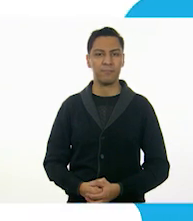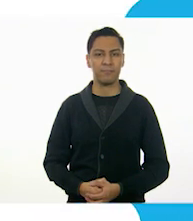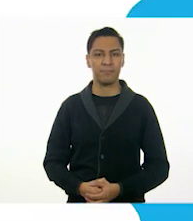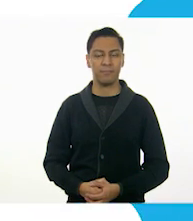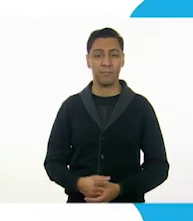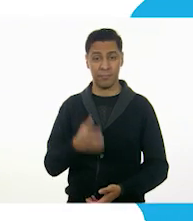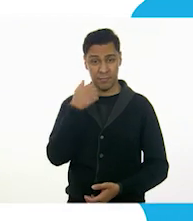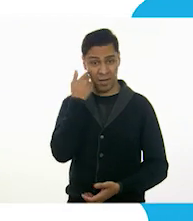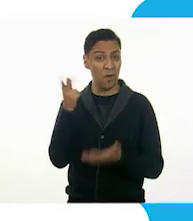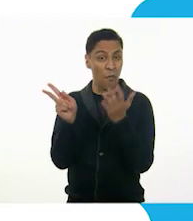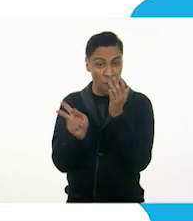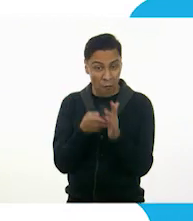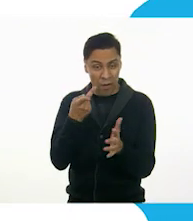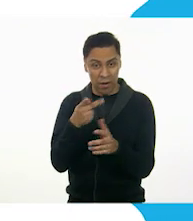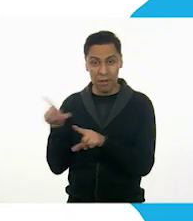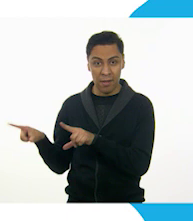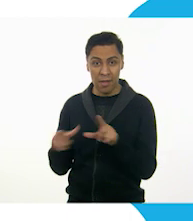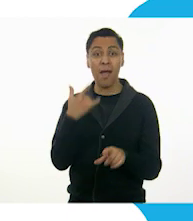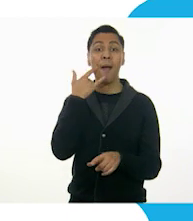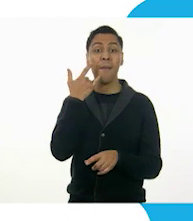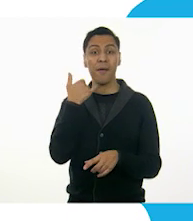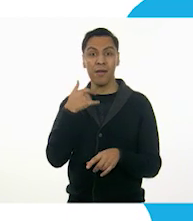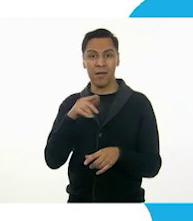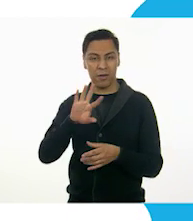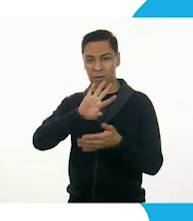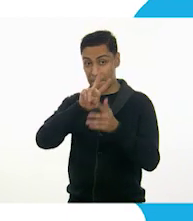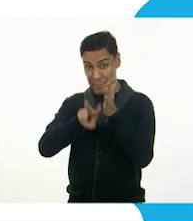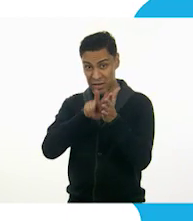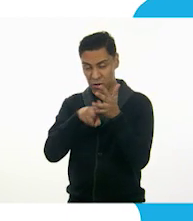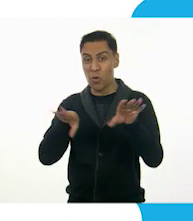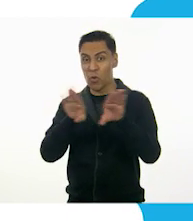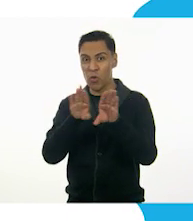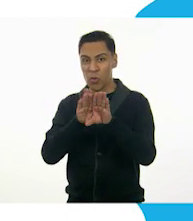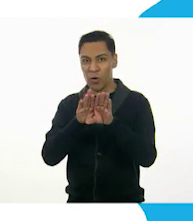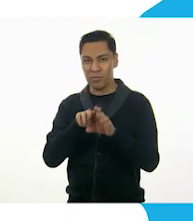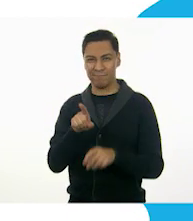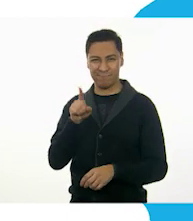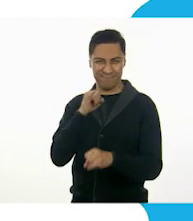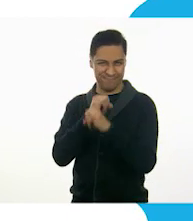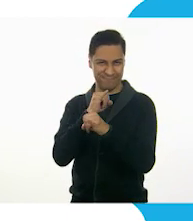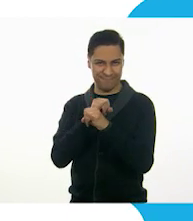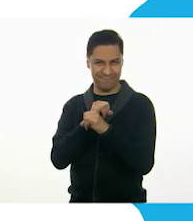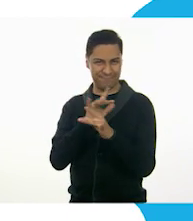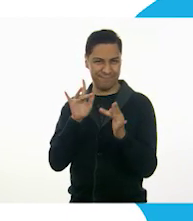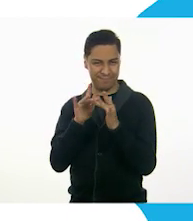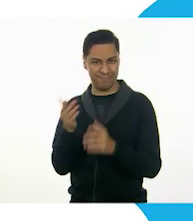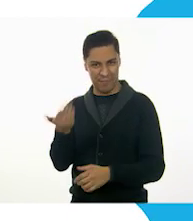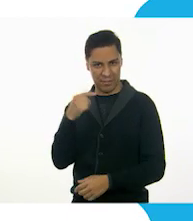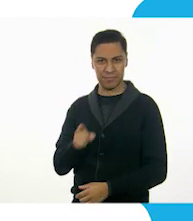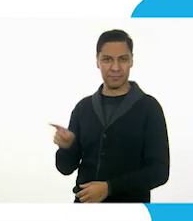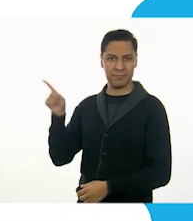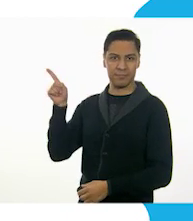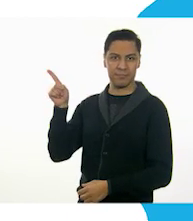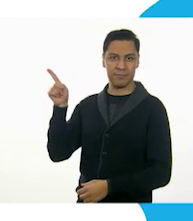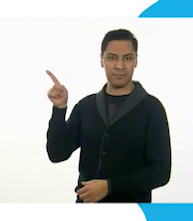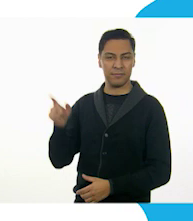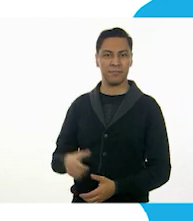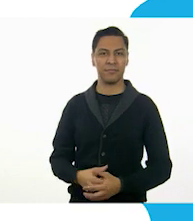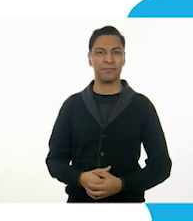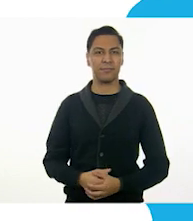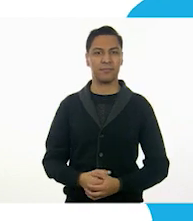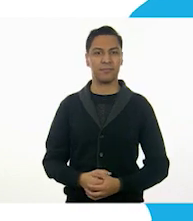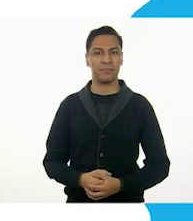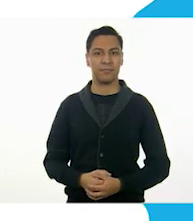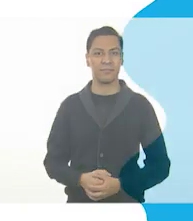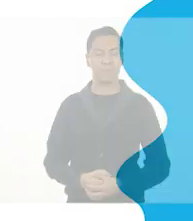Si quieres volver a ver los programas de Aprende en Casa 2, los puedes encontrar en la siguiente liga. Aprende en Casa.cep